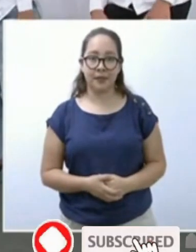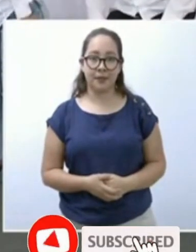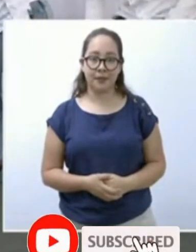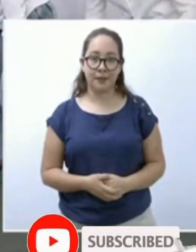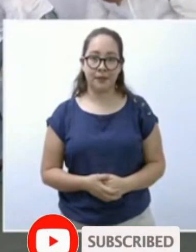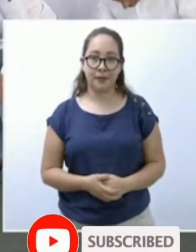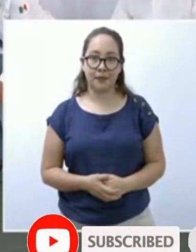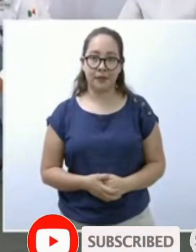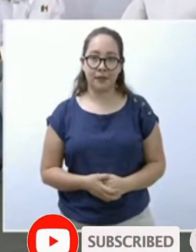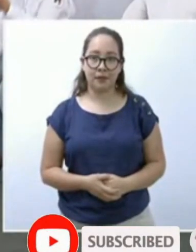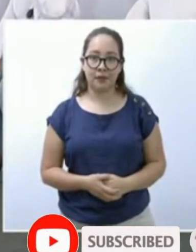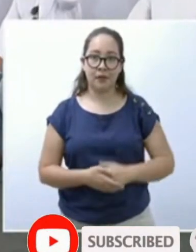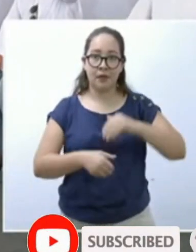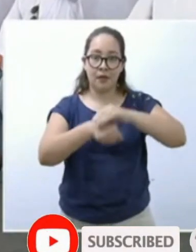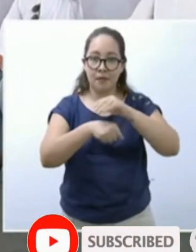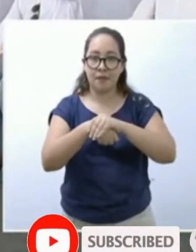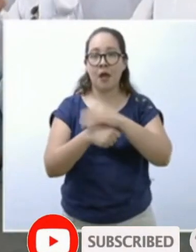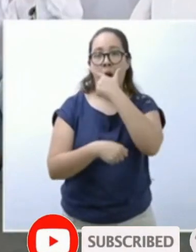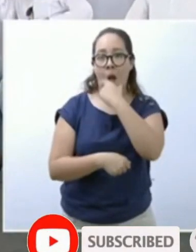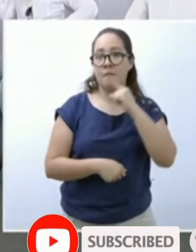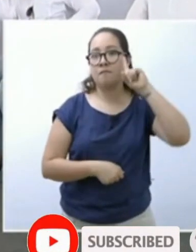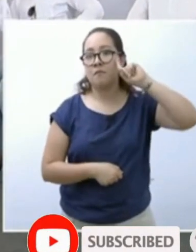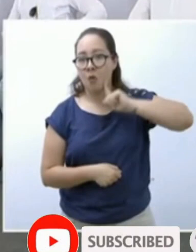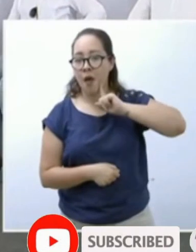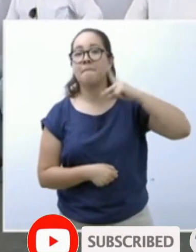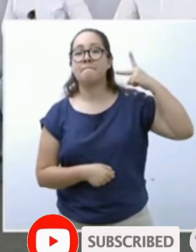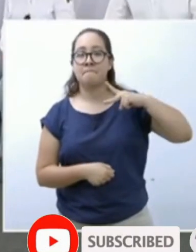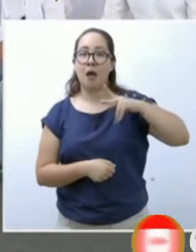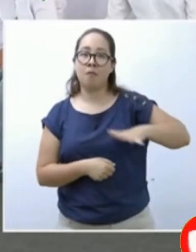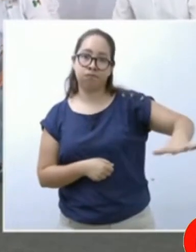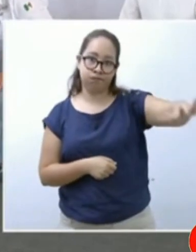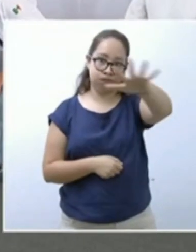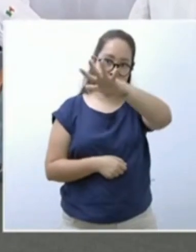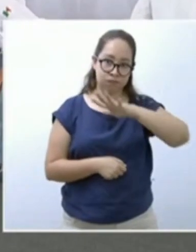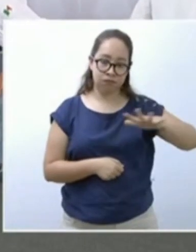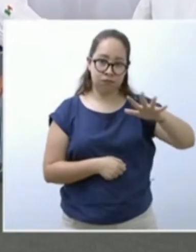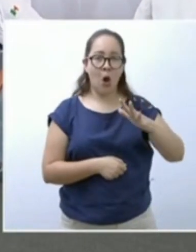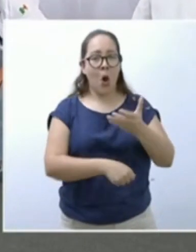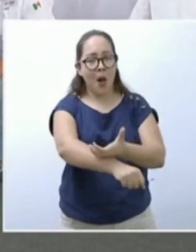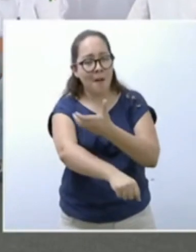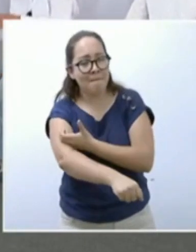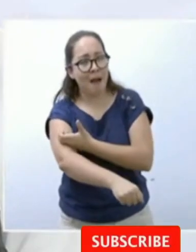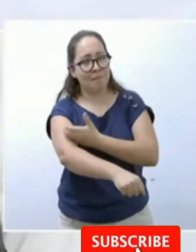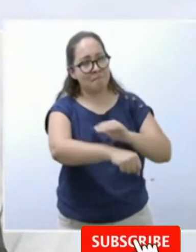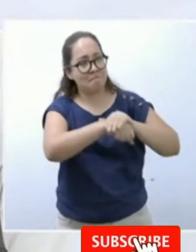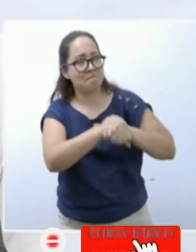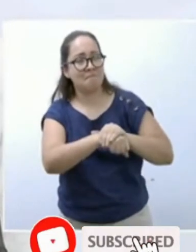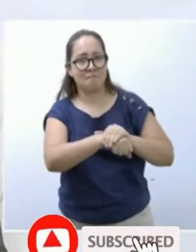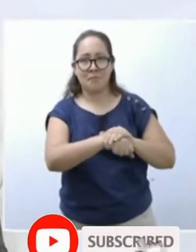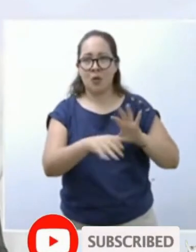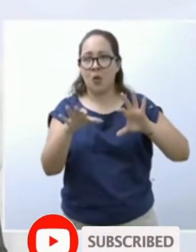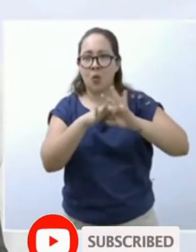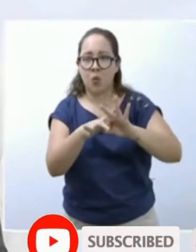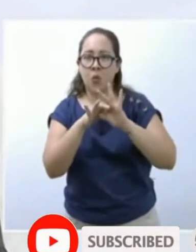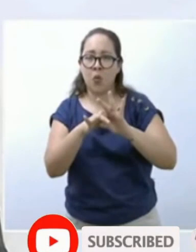Amigas, amigos de Veracruz, paisanas, paisanos, me da mucho